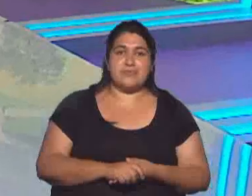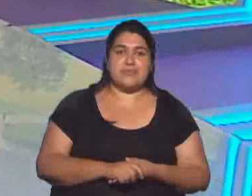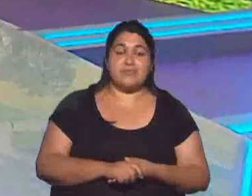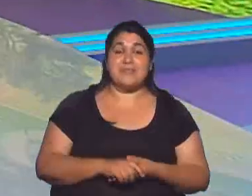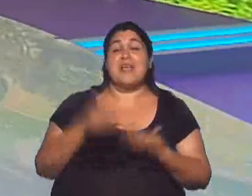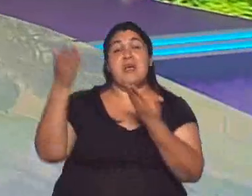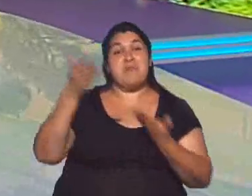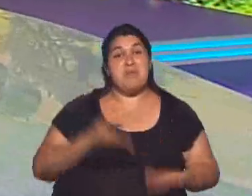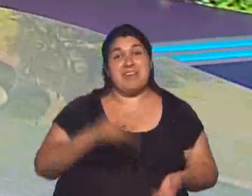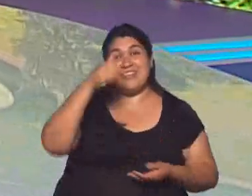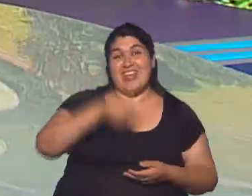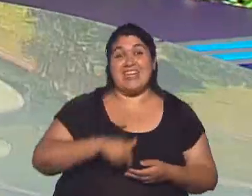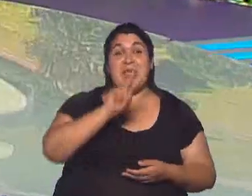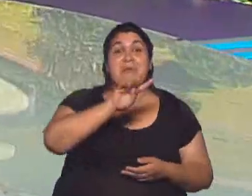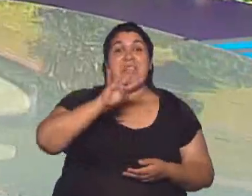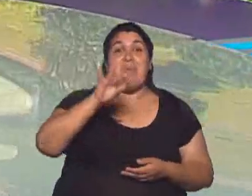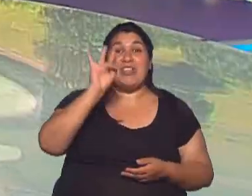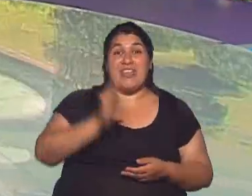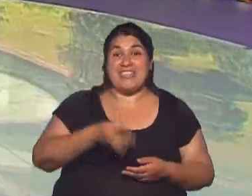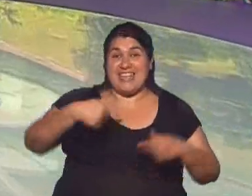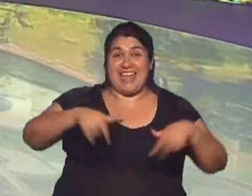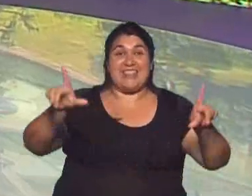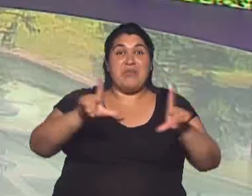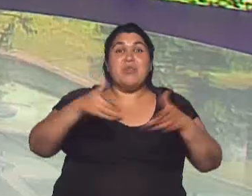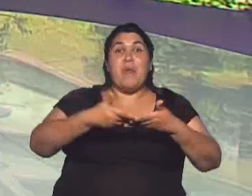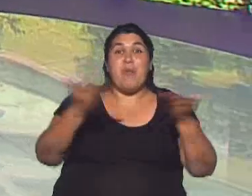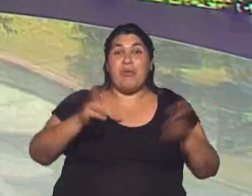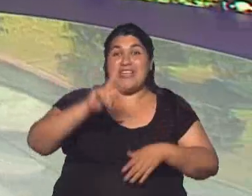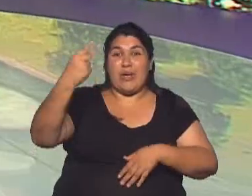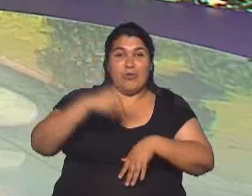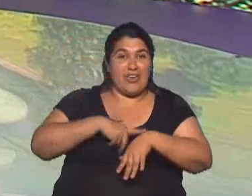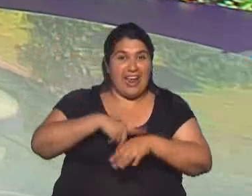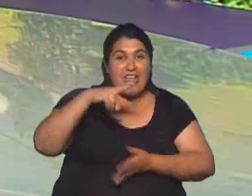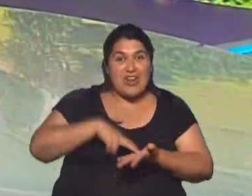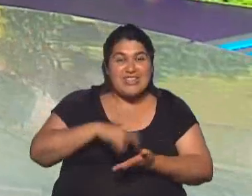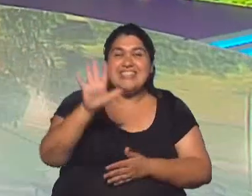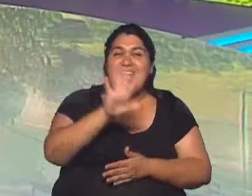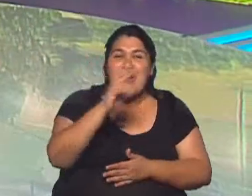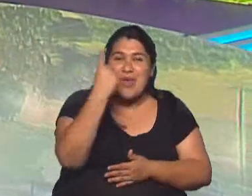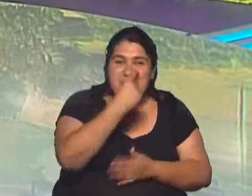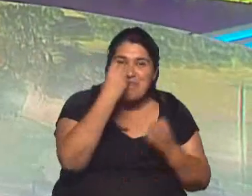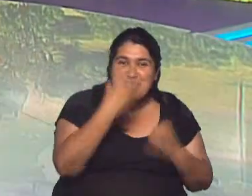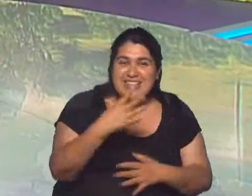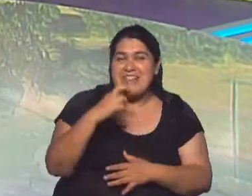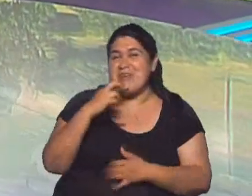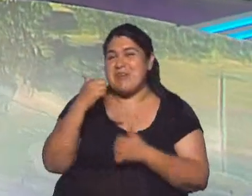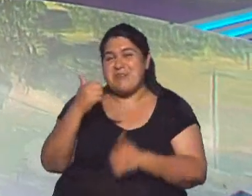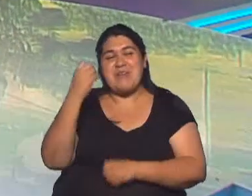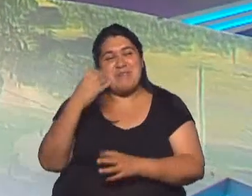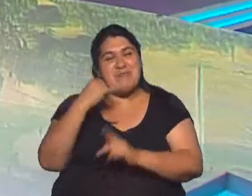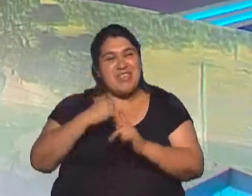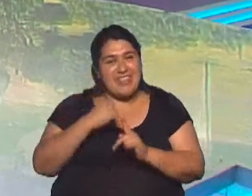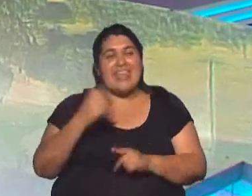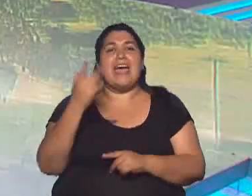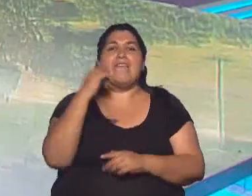Bienvenidos, así comenzamos este 24 de diciembre a la Televisión Pública, la segunda edición de Noticias. Hola, Vero, buen día. ¿Cómo Bien, muy bien que estamos. Buen mediodía que estamos